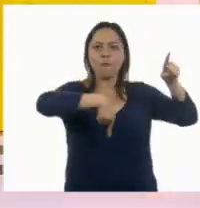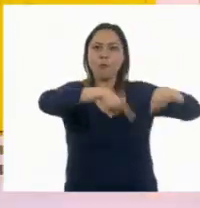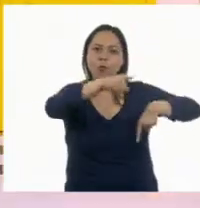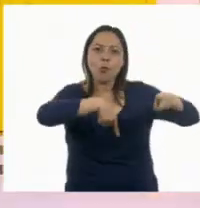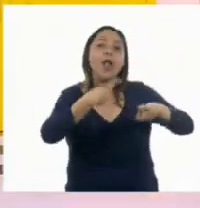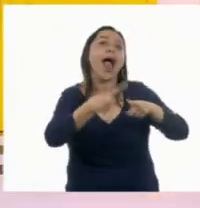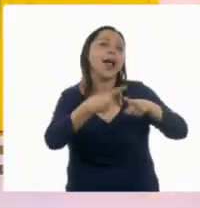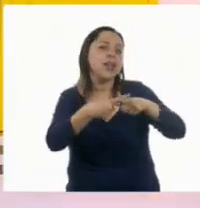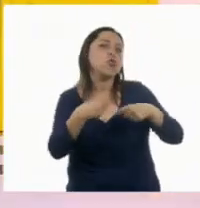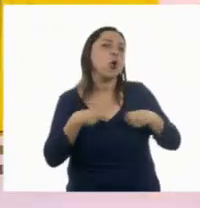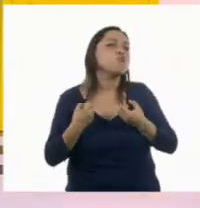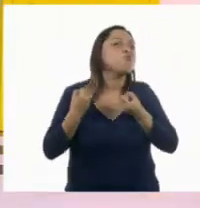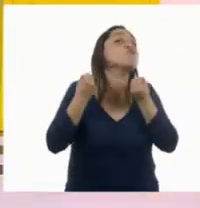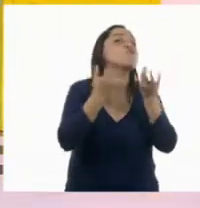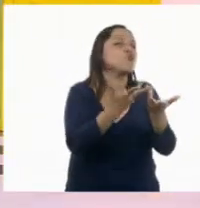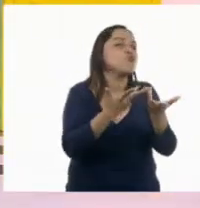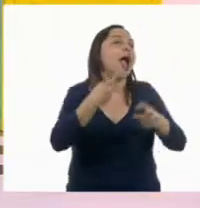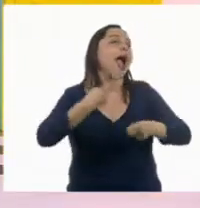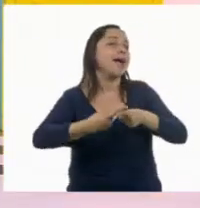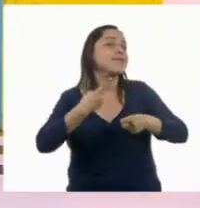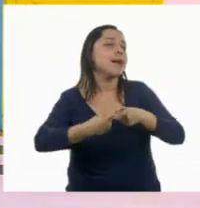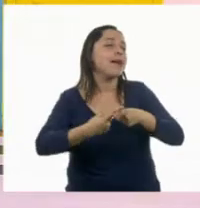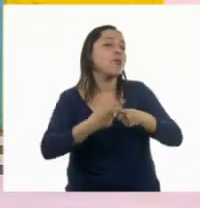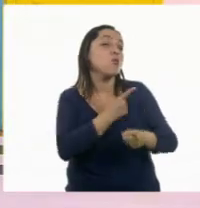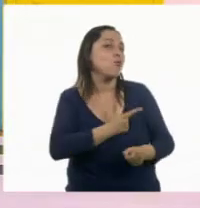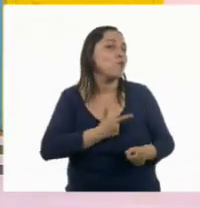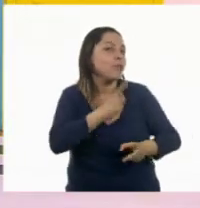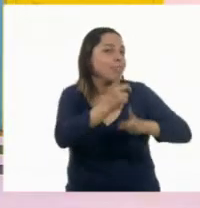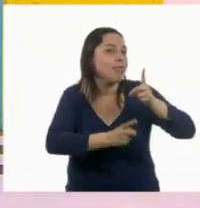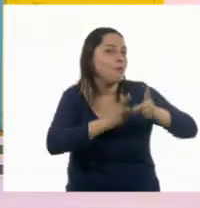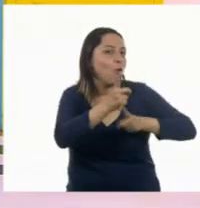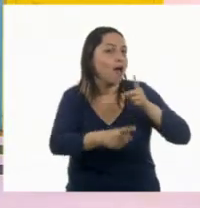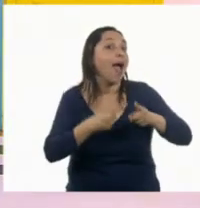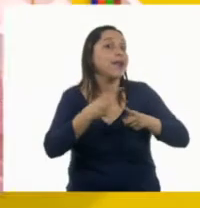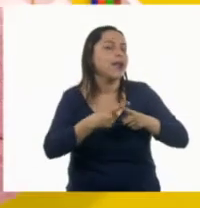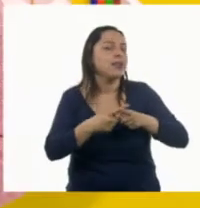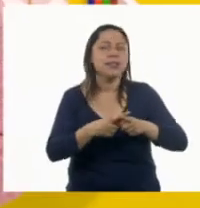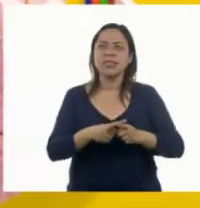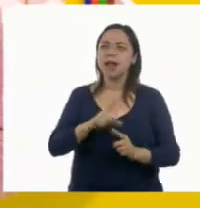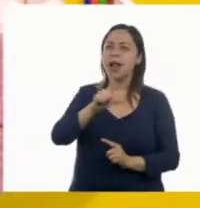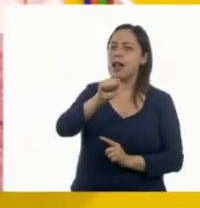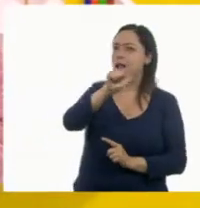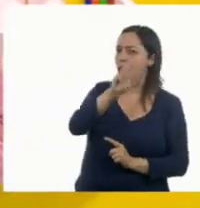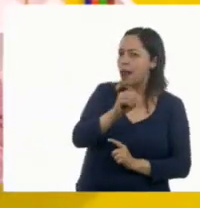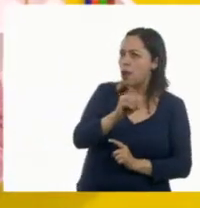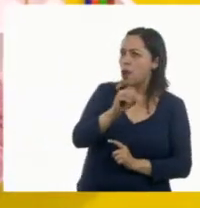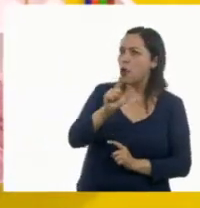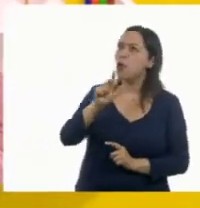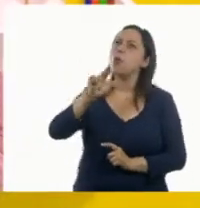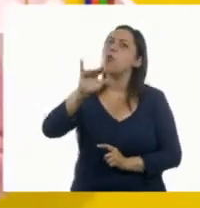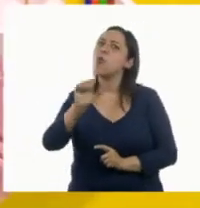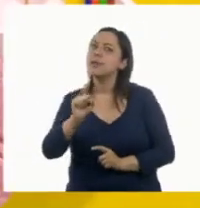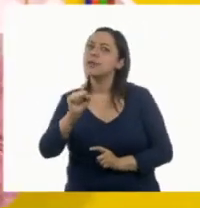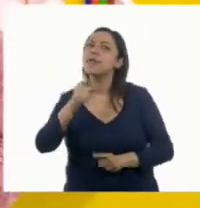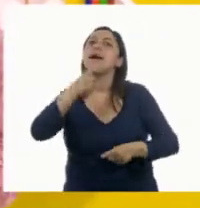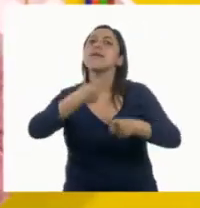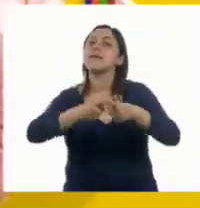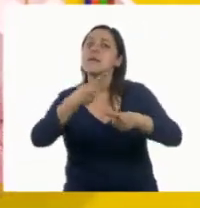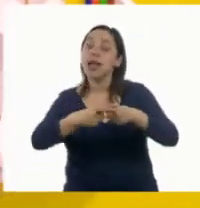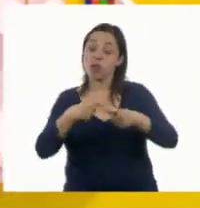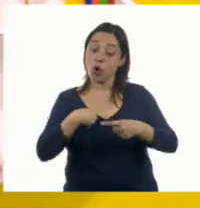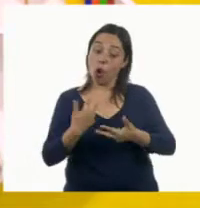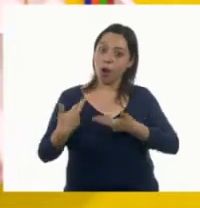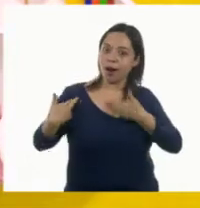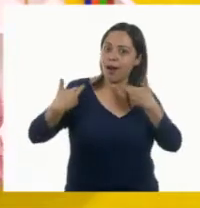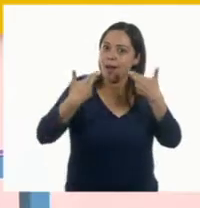Piensa con calma. ¿A quién le gustaban los deportes? ¿A Lalo o a Luis? ¿A quién le voy a regalar